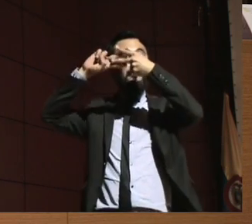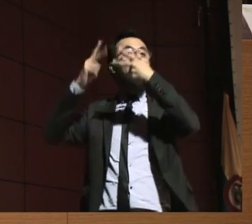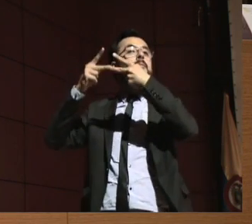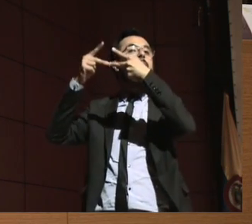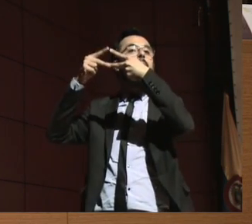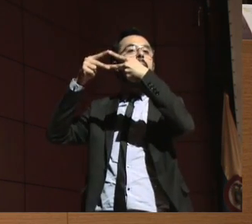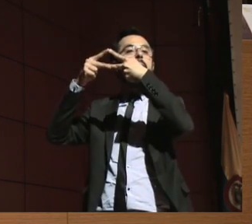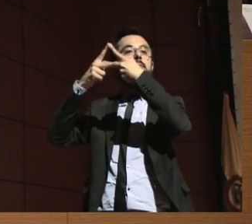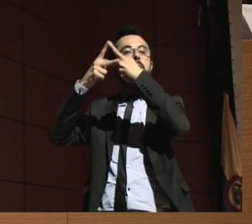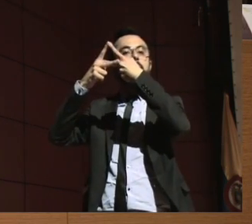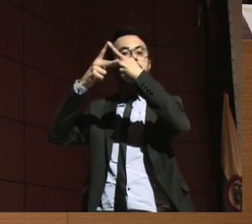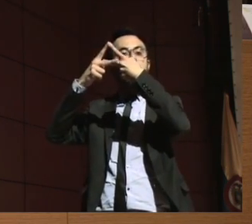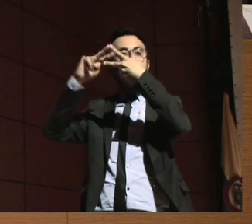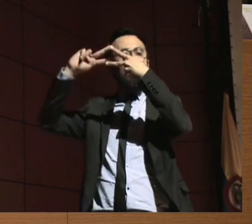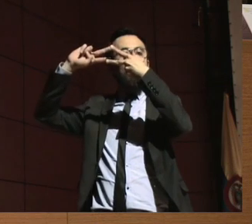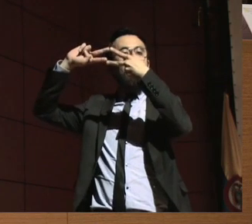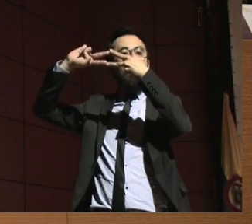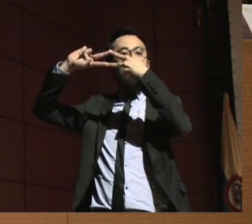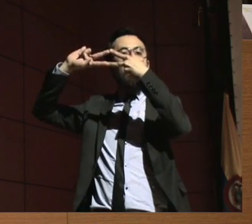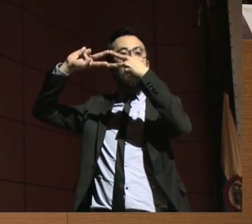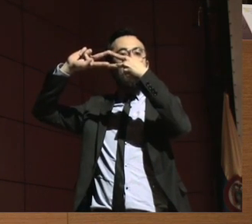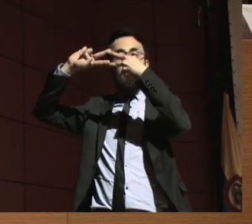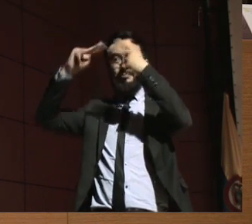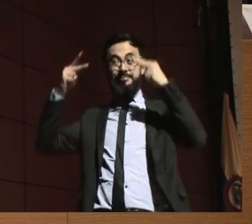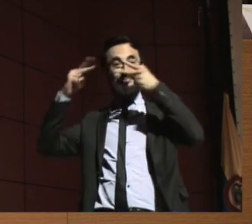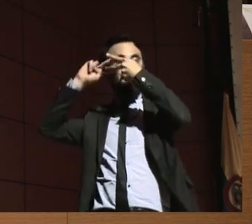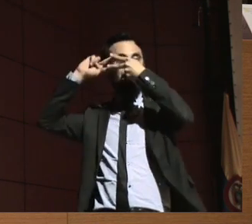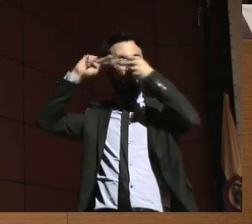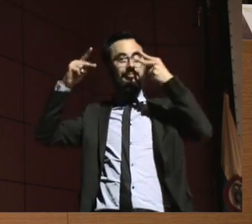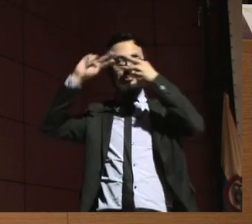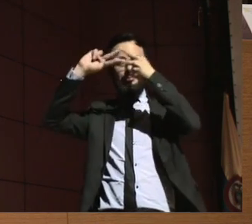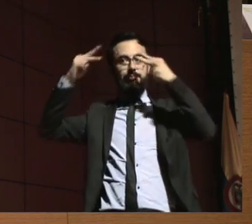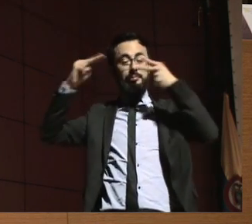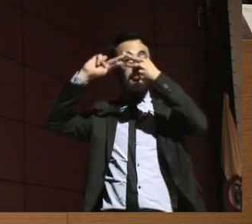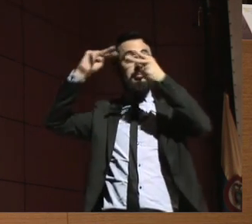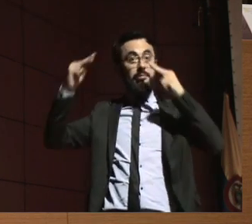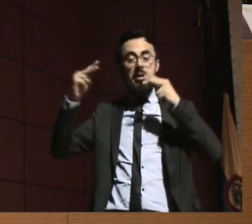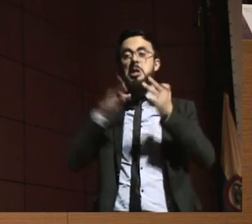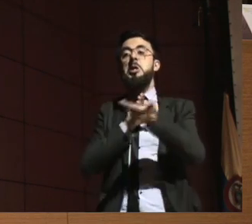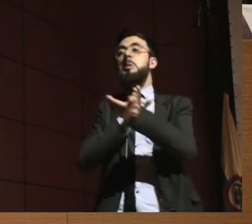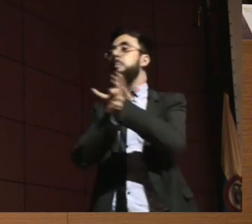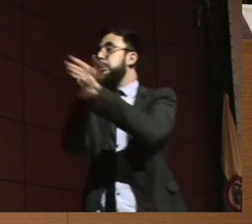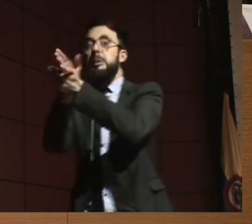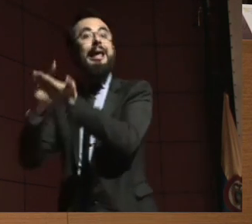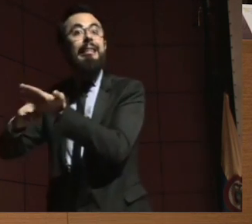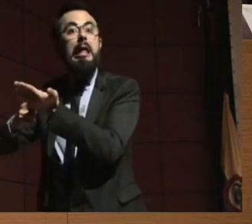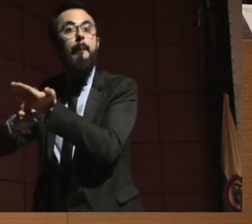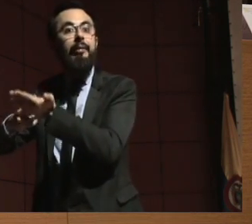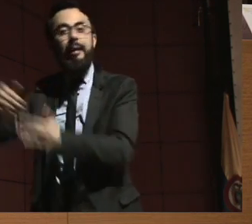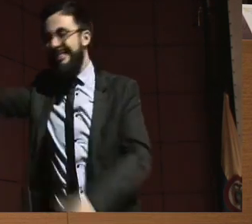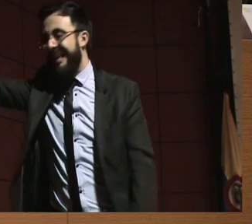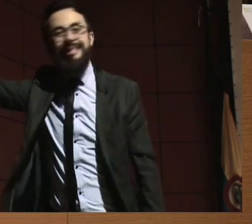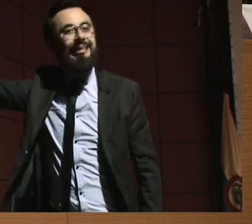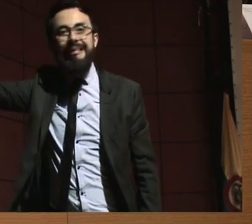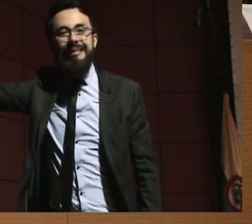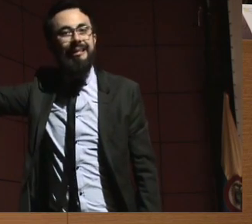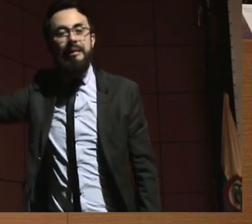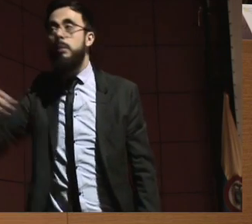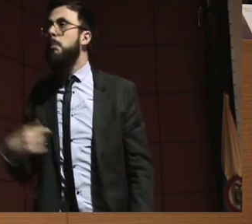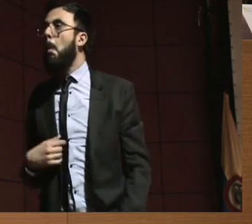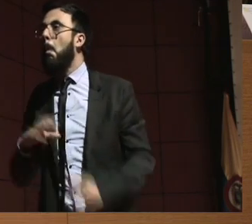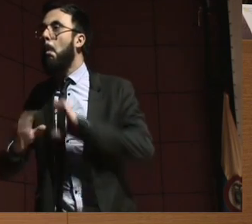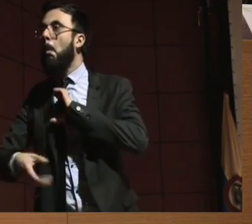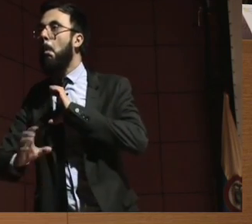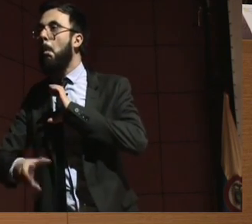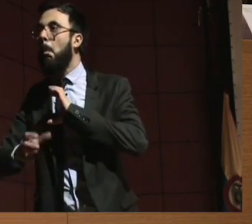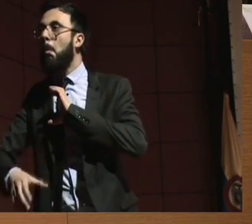interdicta y quien hace eso es un tío que quiere quitarle la herencia y efectivamente lo hace. Y eso es,